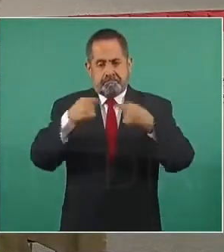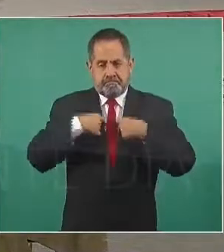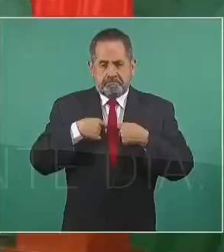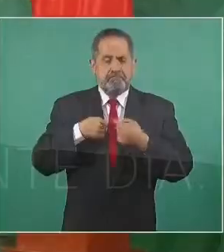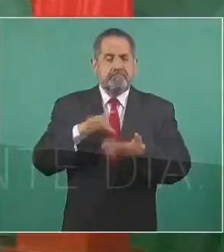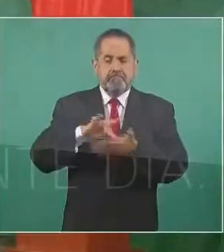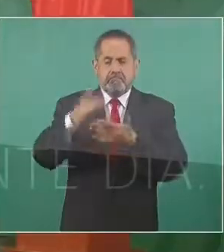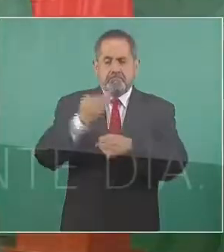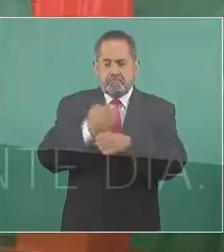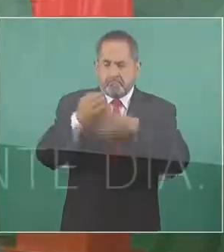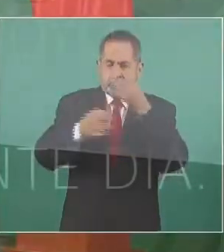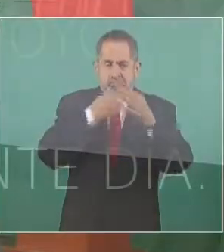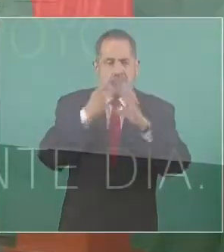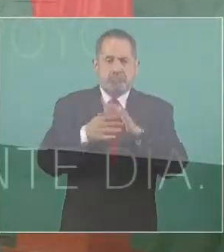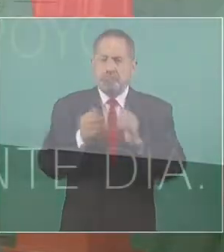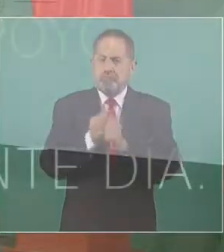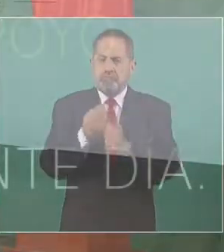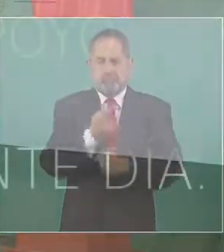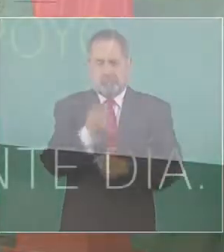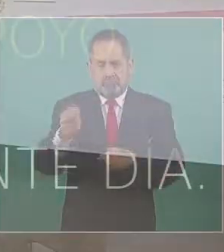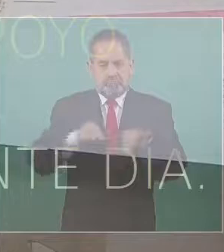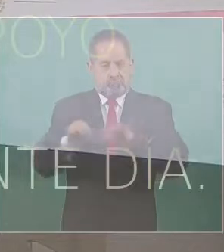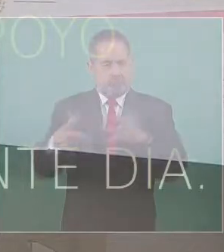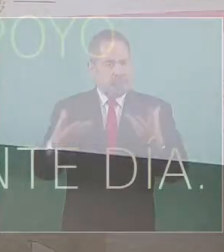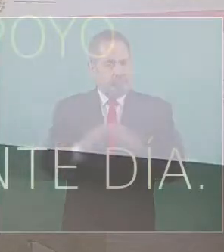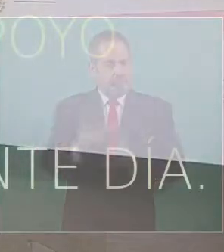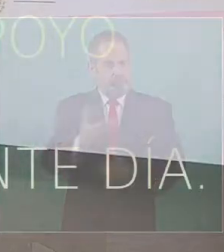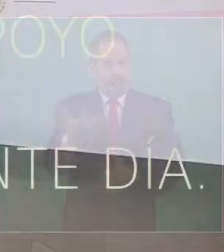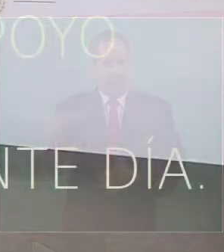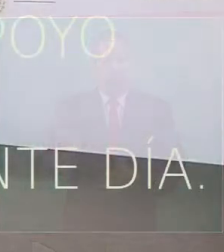permiten trabajar con ustedes. Gracias.